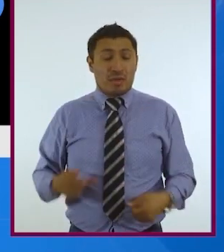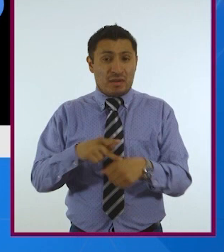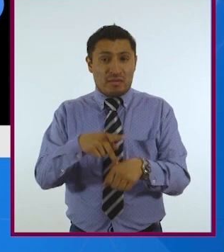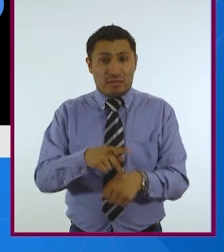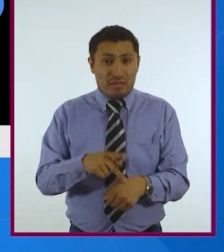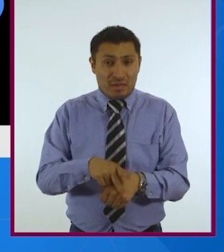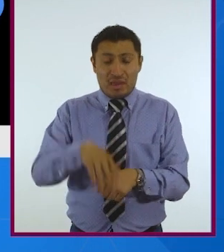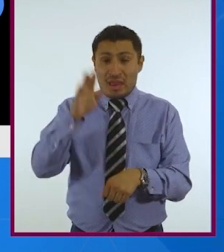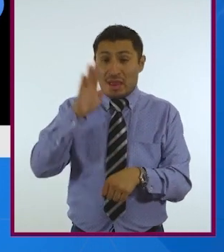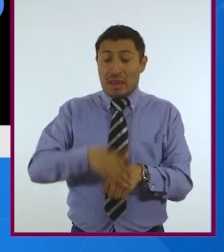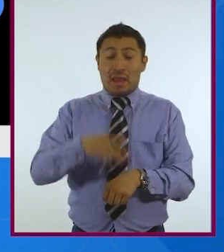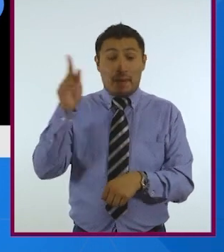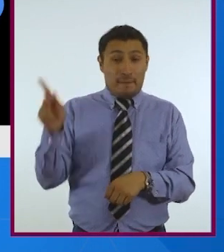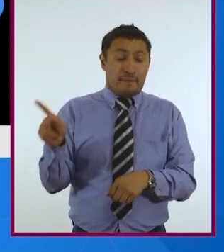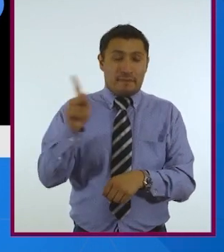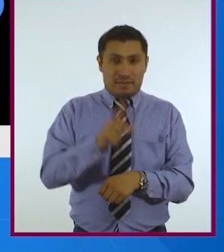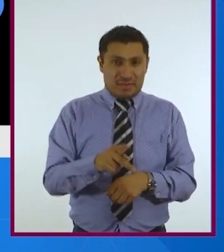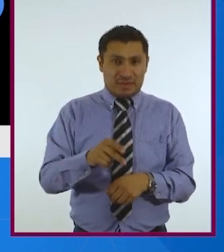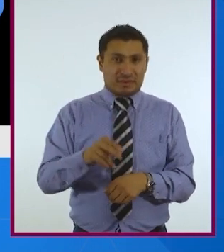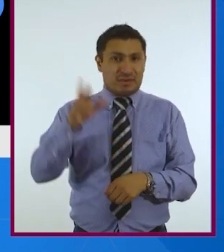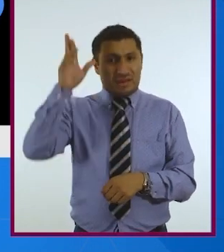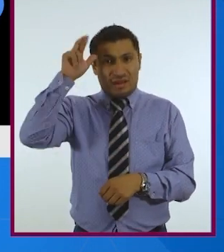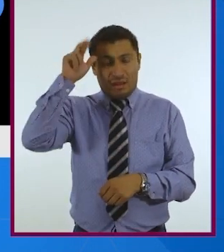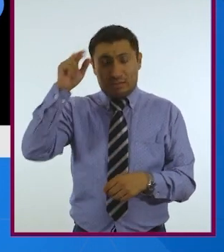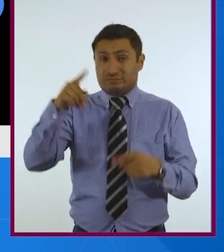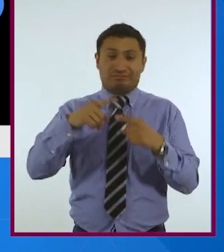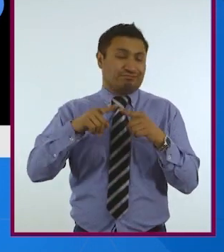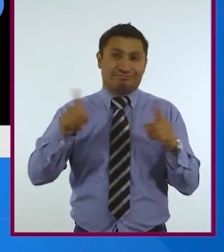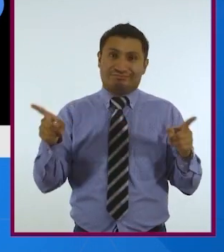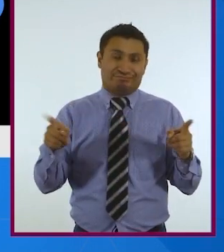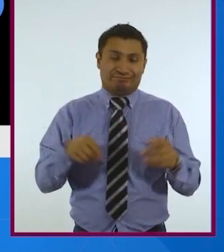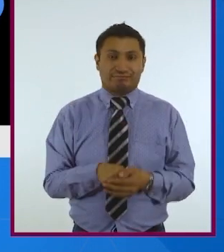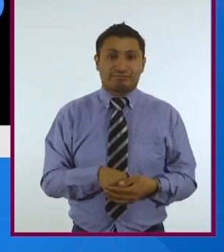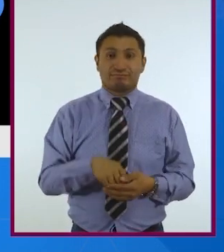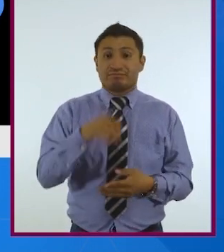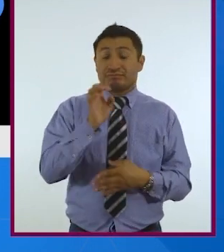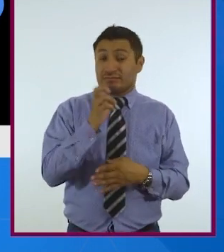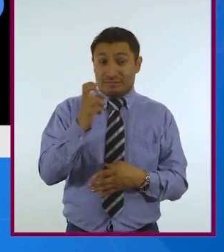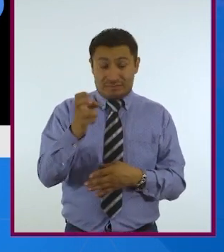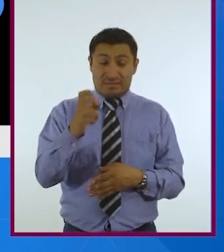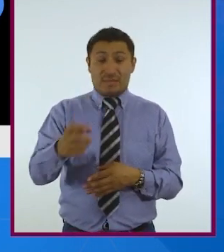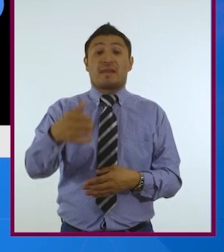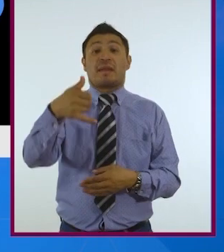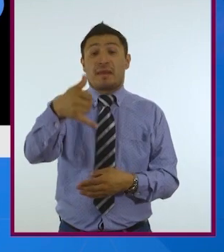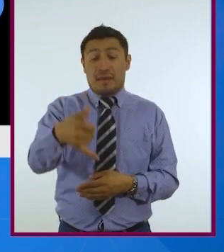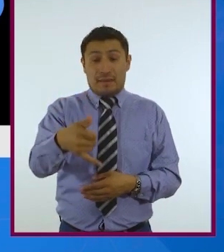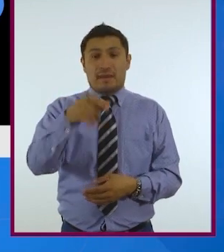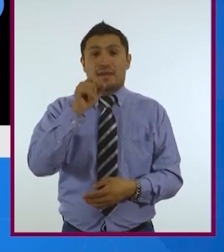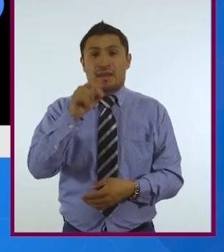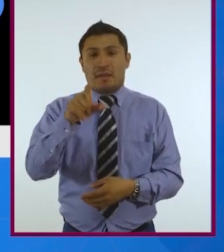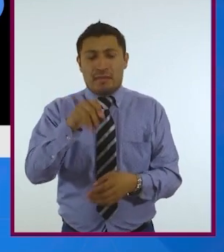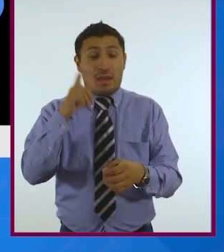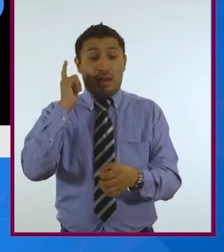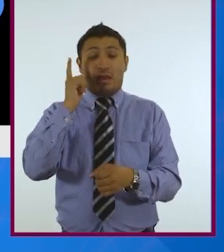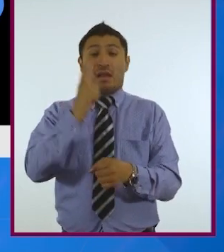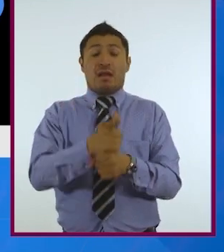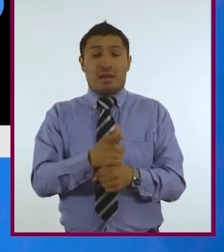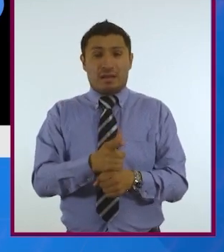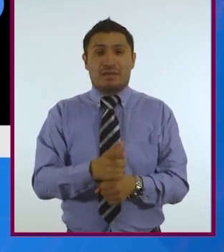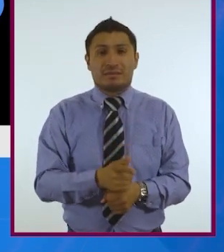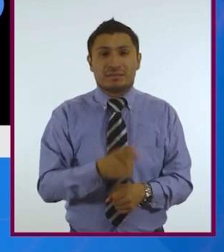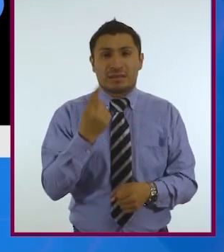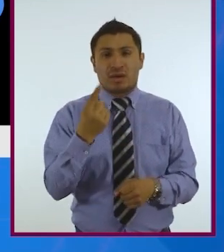bastante más cercano al de la piel del conejo. Y no solo eso, sino él se da cuenta que con